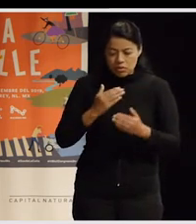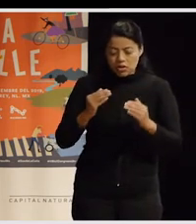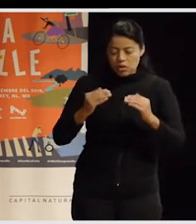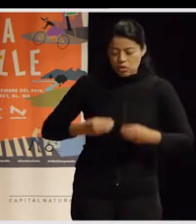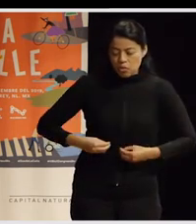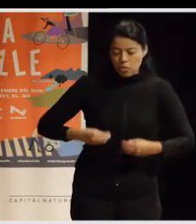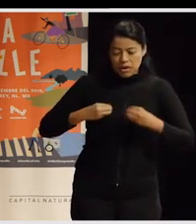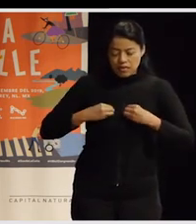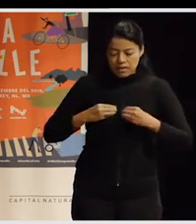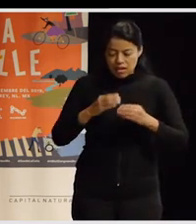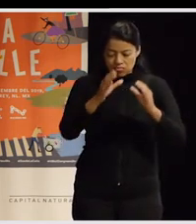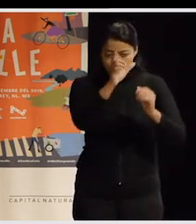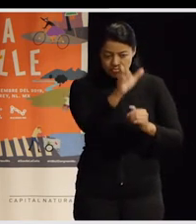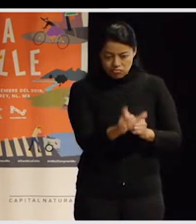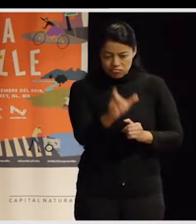no una vida individual, ¿no?